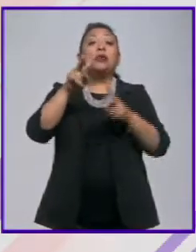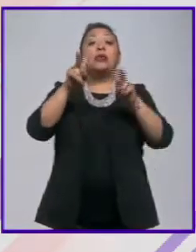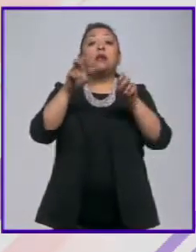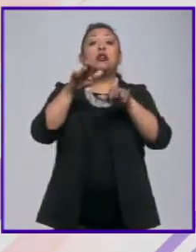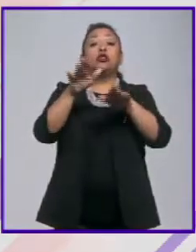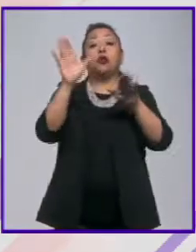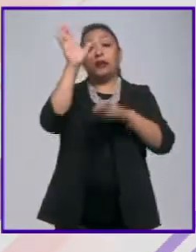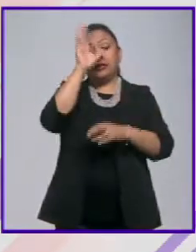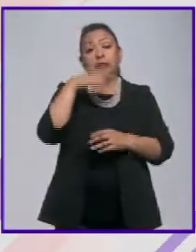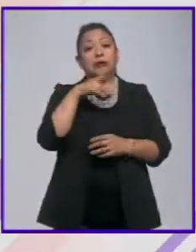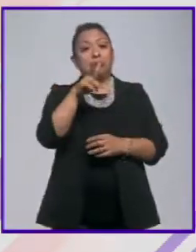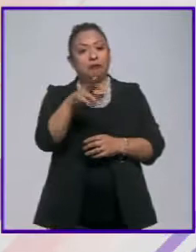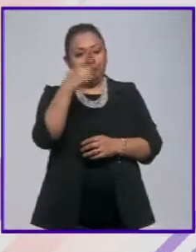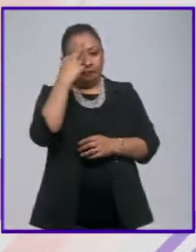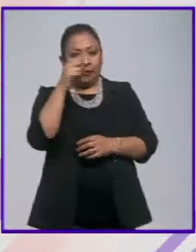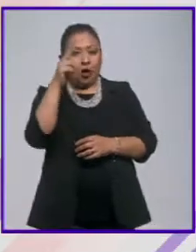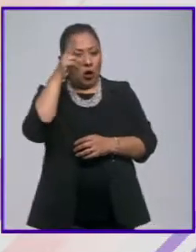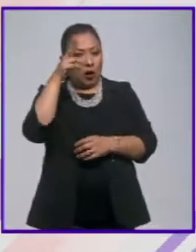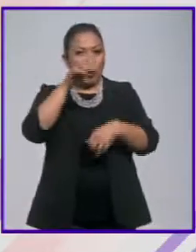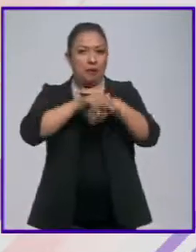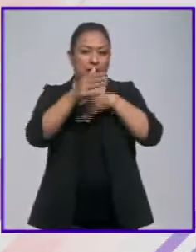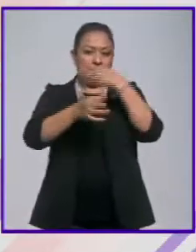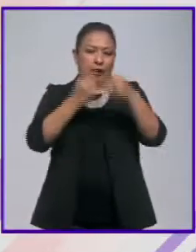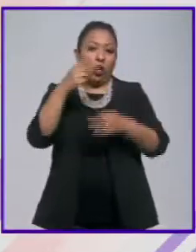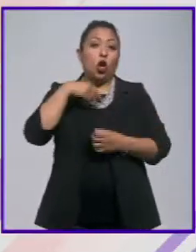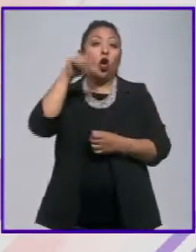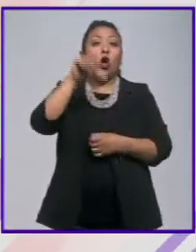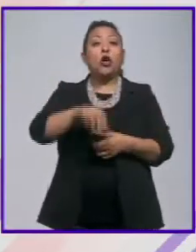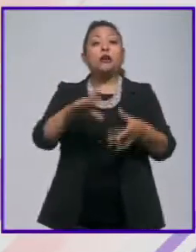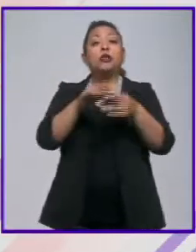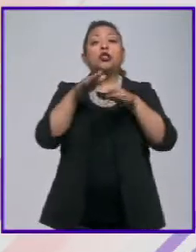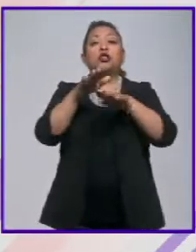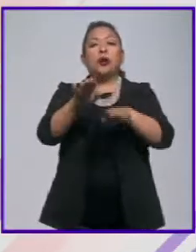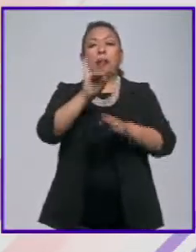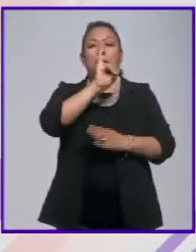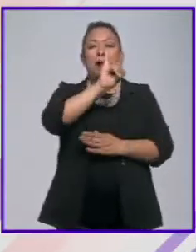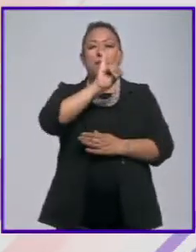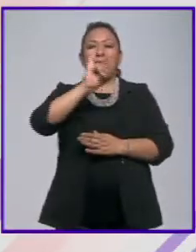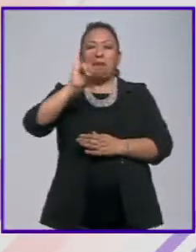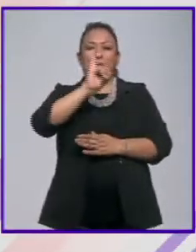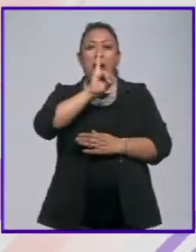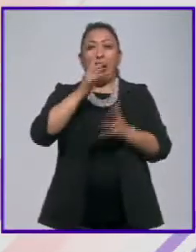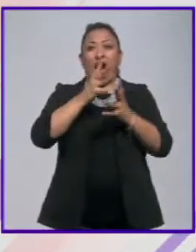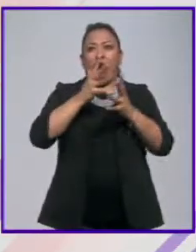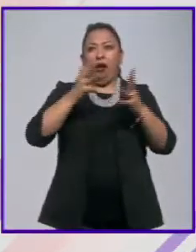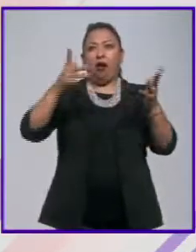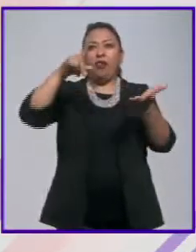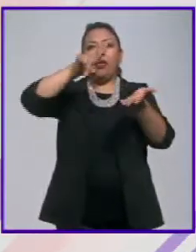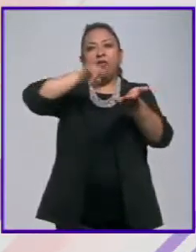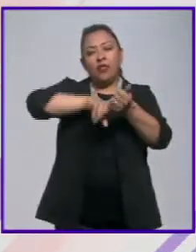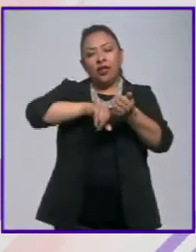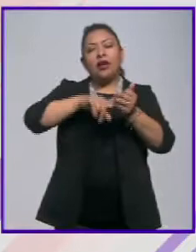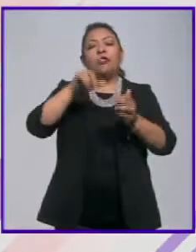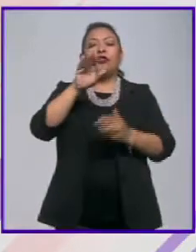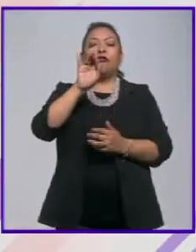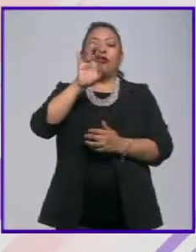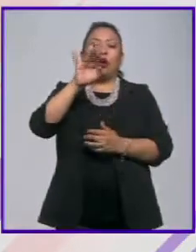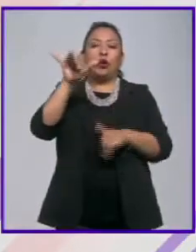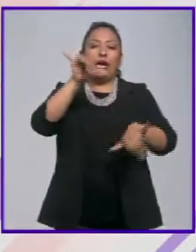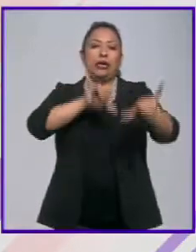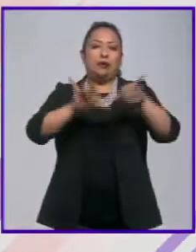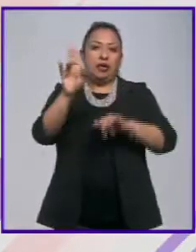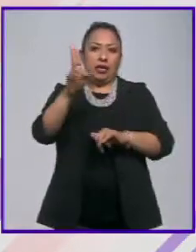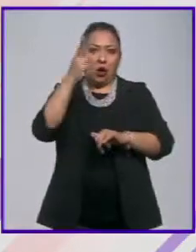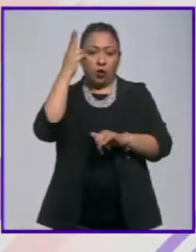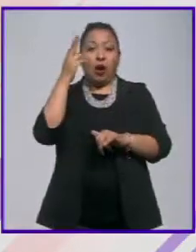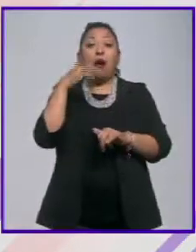la ciencia. Así es, Rafael. ¿Qué tal, amigos de Noticias 22? Pues hoy les voy a platicar de la tabla periódica monumental que exhibe la Facultad de Química de la UNAM y que